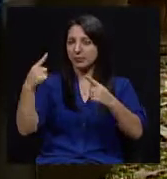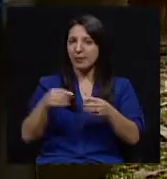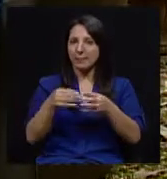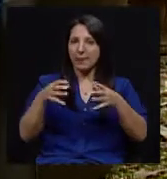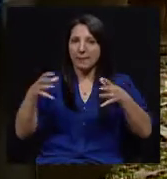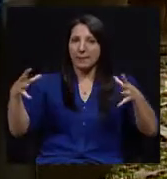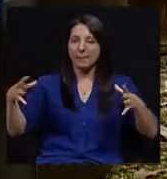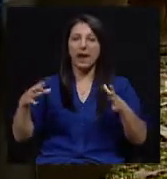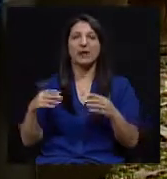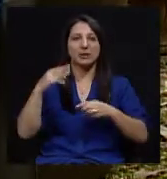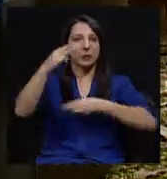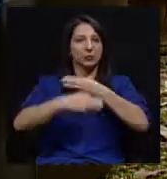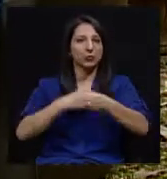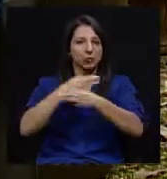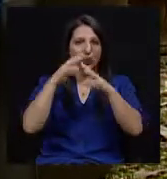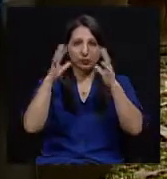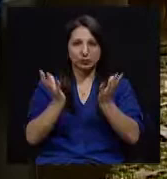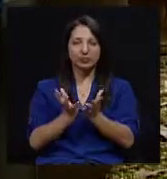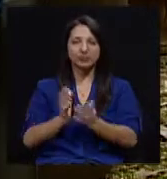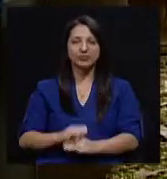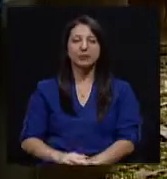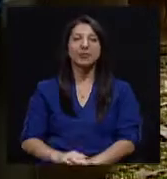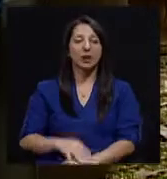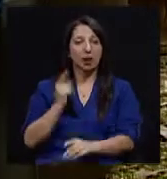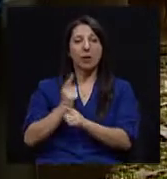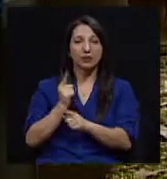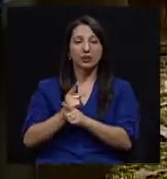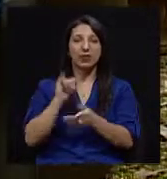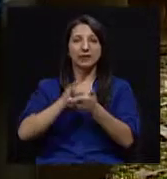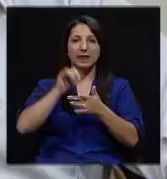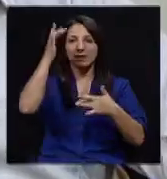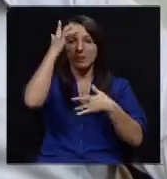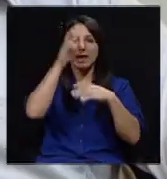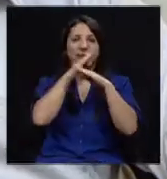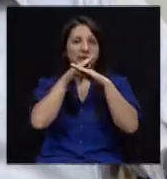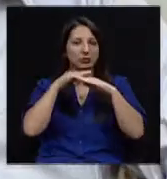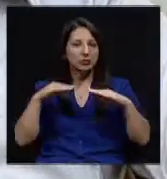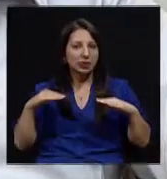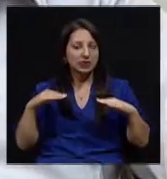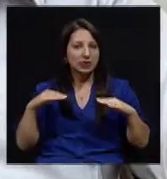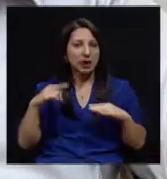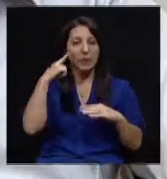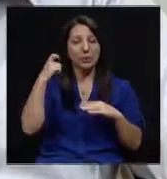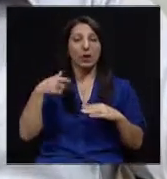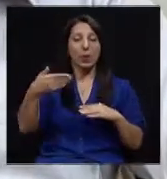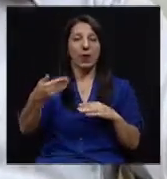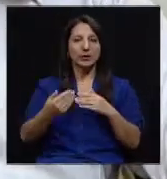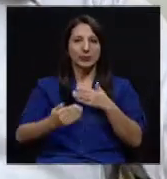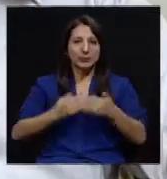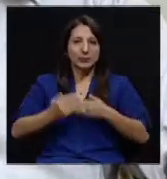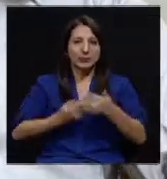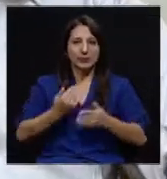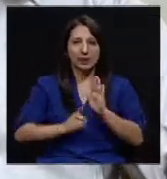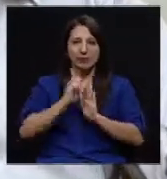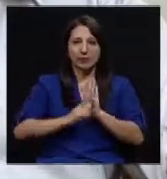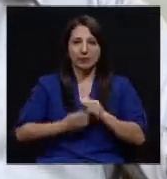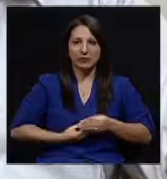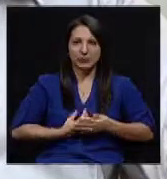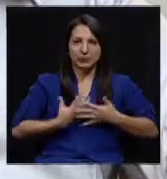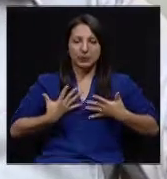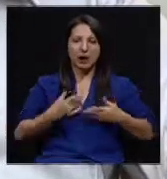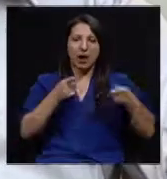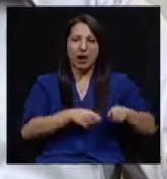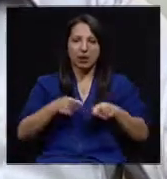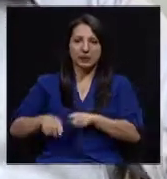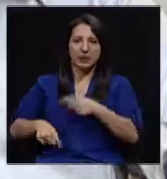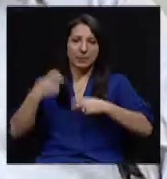mundial. Claro, se le conoce como la enfermedad silenciosa porque a medida que va evolucionando va causando problemas en